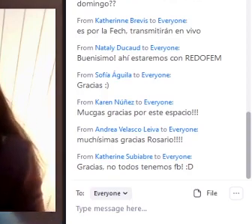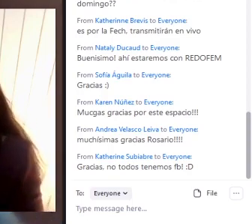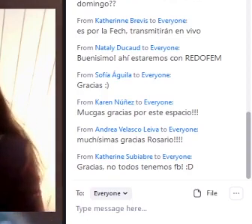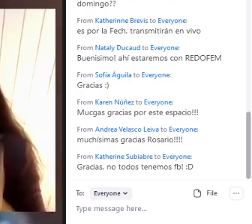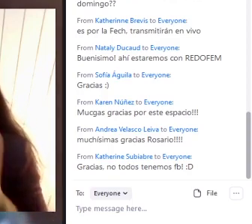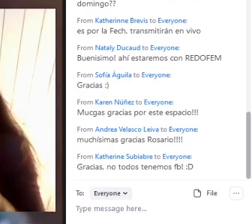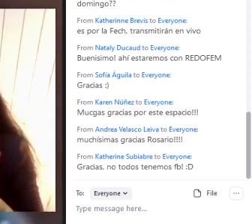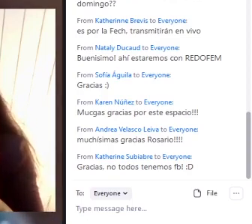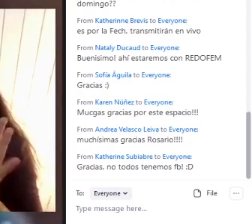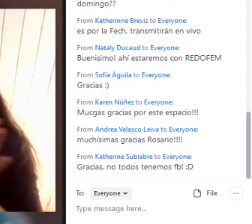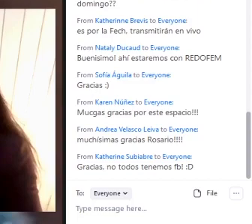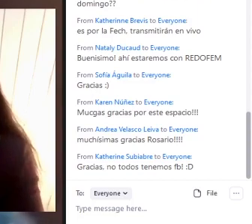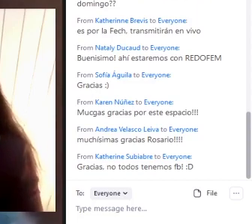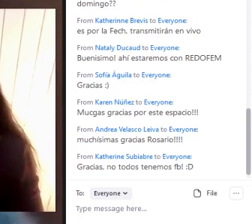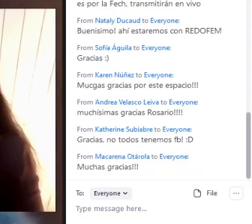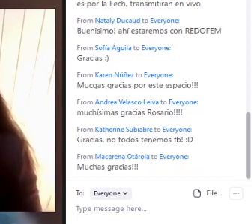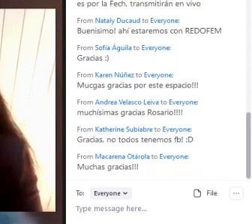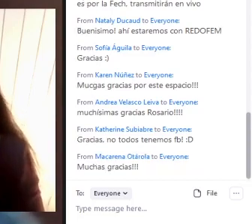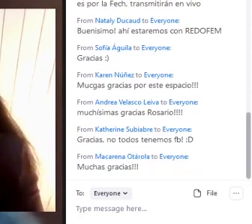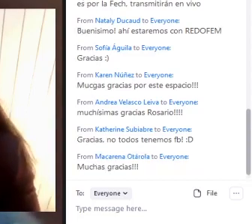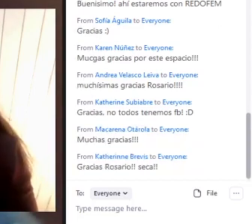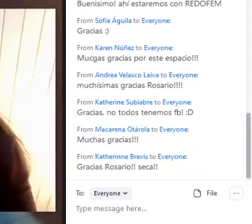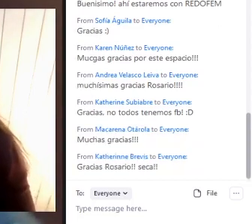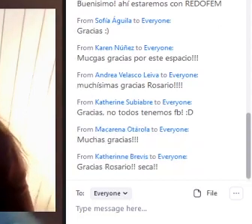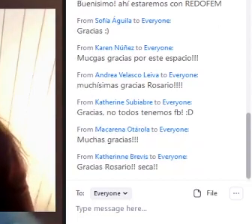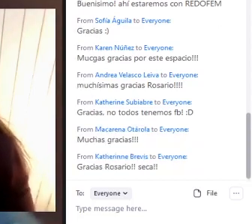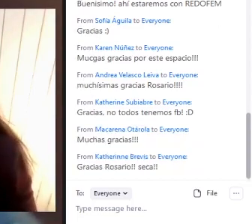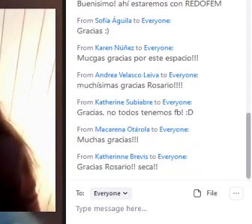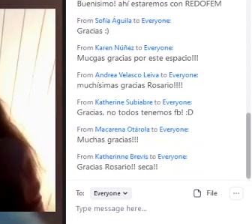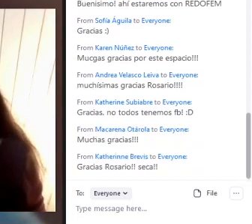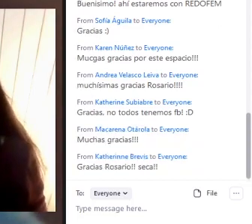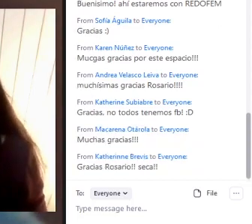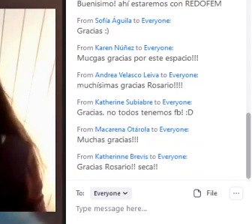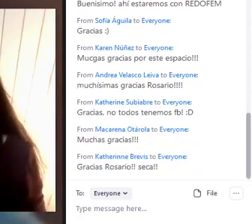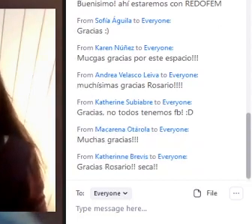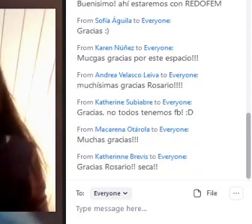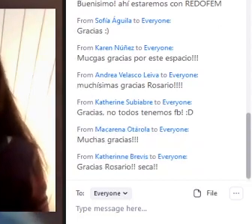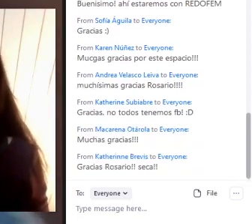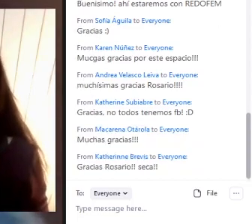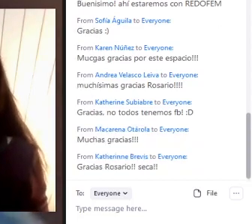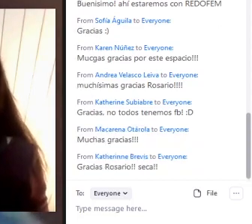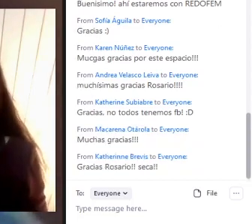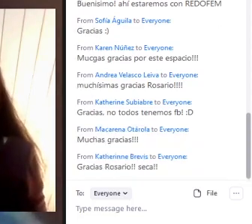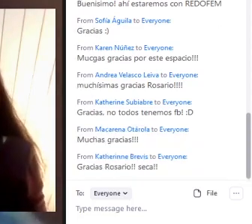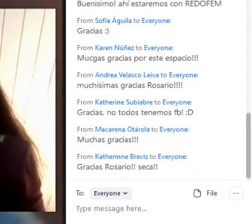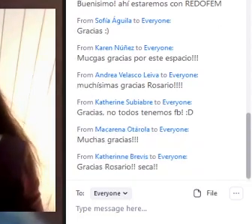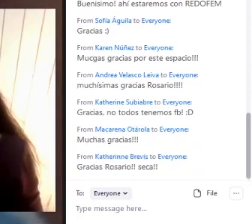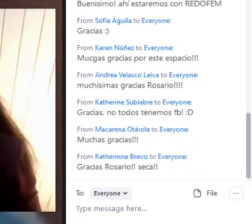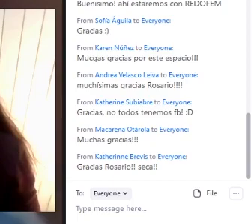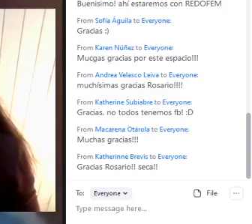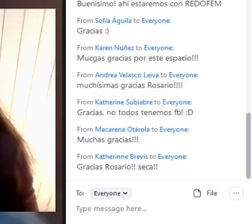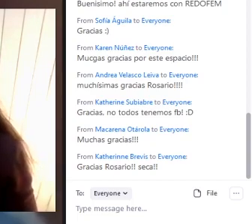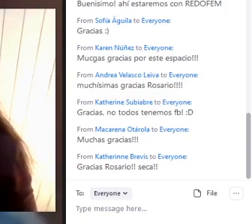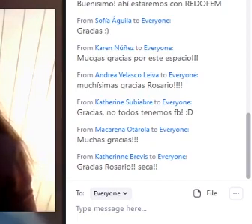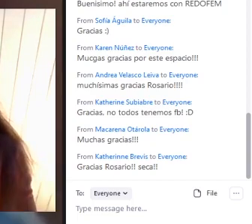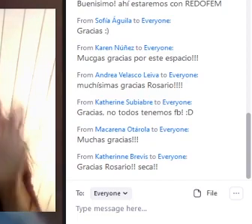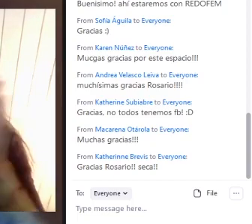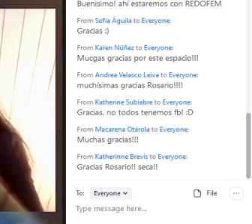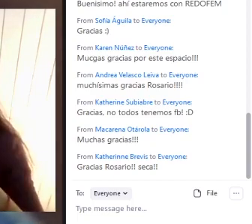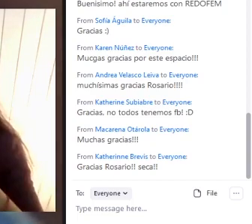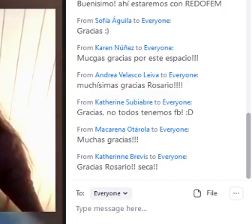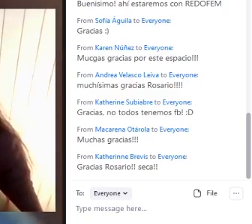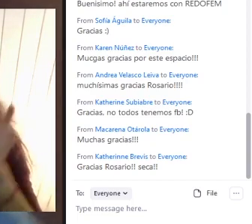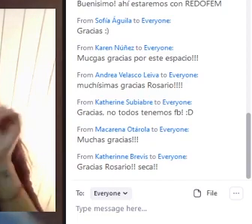Bueno Amazon nos decía Que recomienda Los textos De Valeflores De Argentina También Sobre la ley De educación sexual E